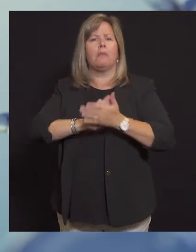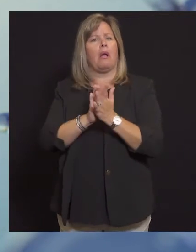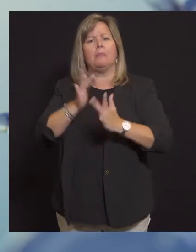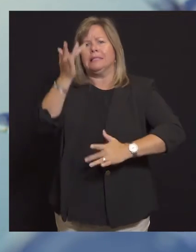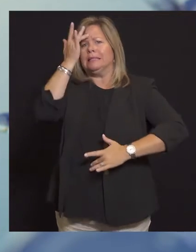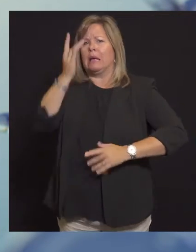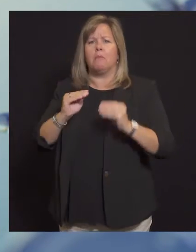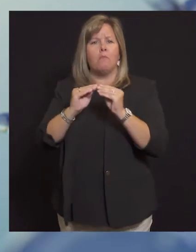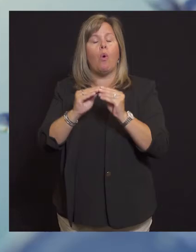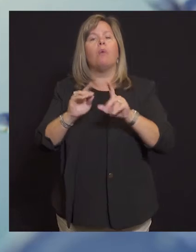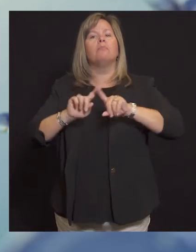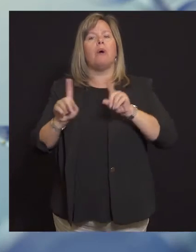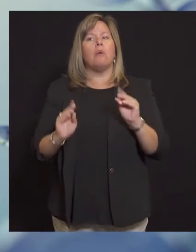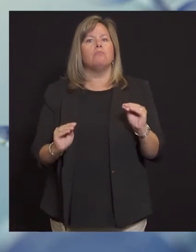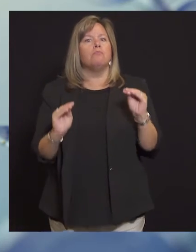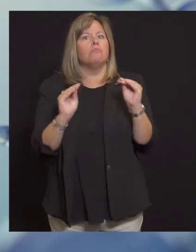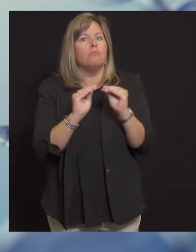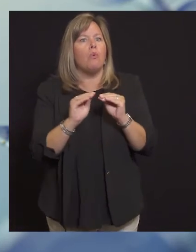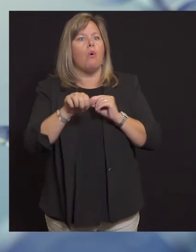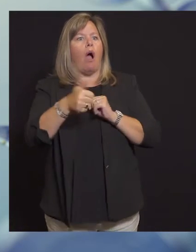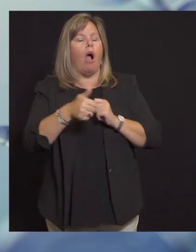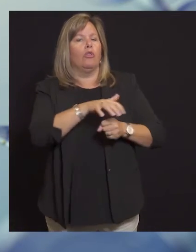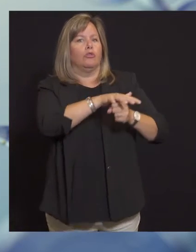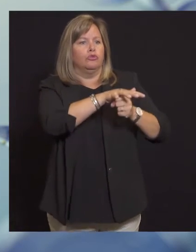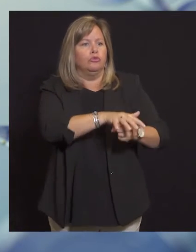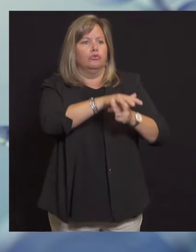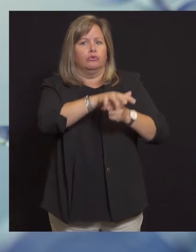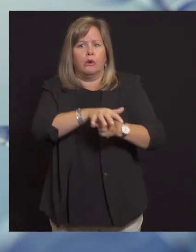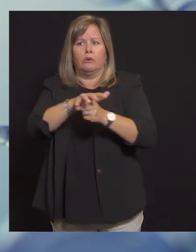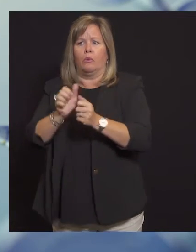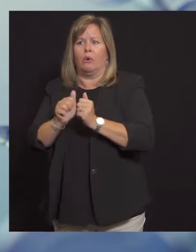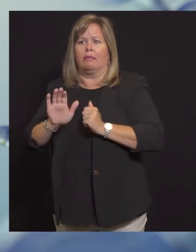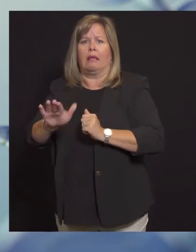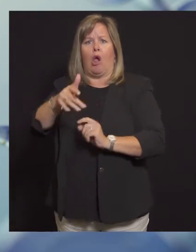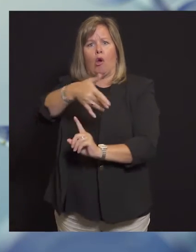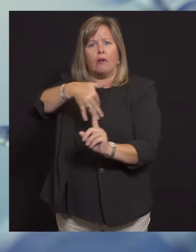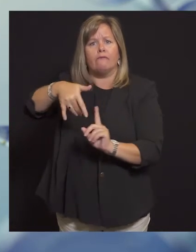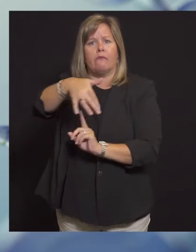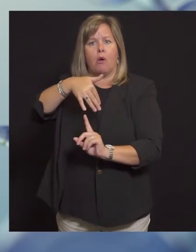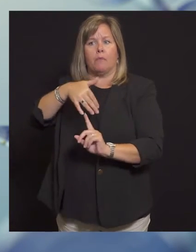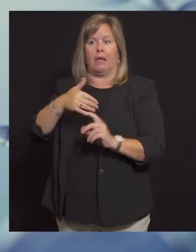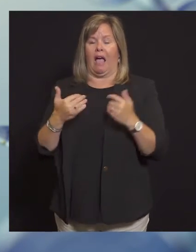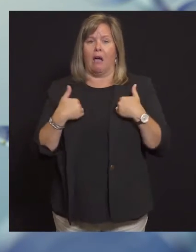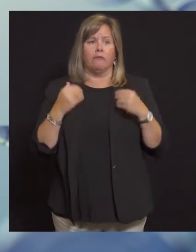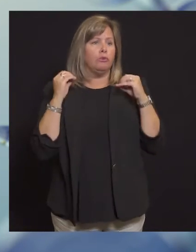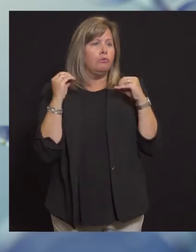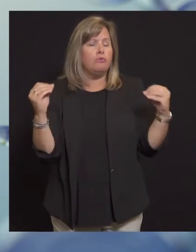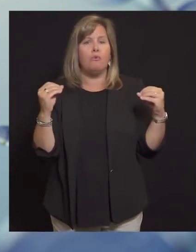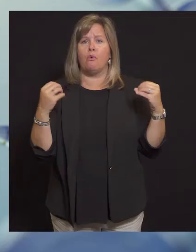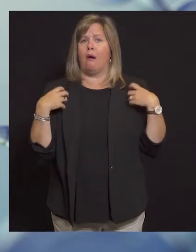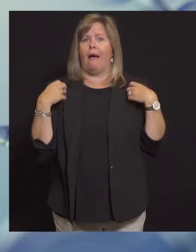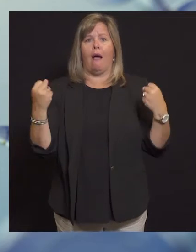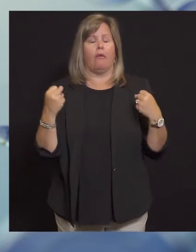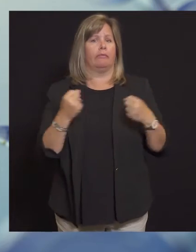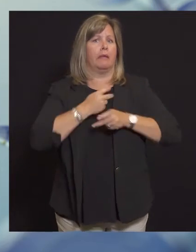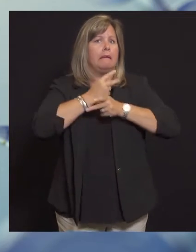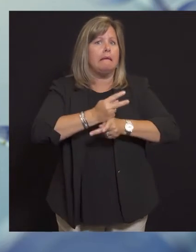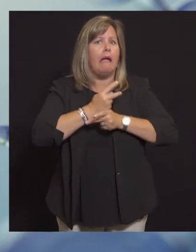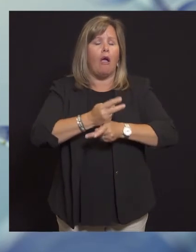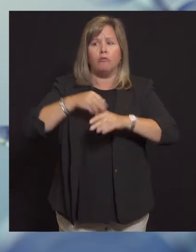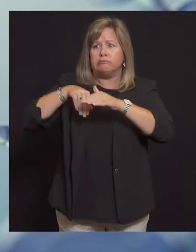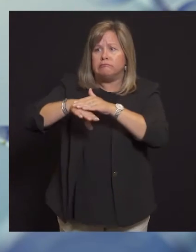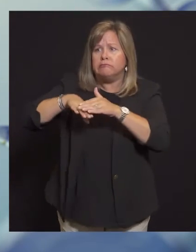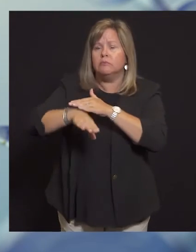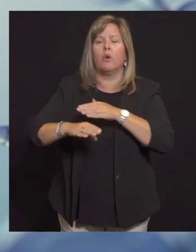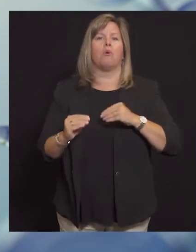las personas que identifican como latinex y las personas que identifican como afroamericanos. Y aunque estas poblaciones